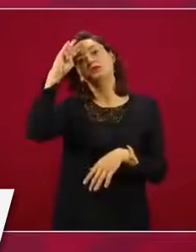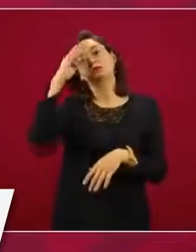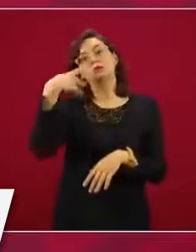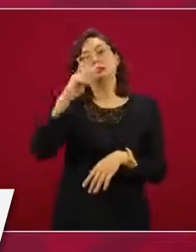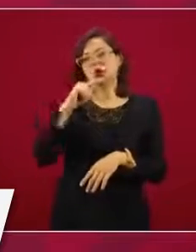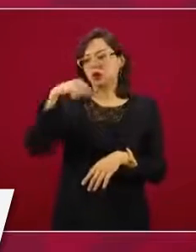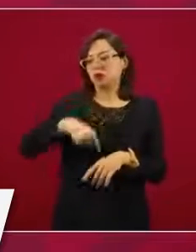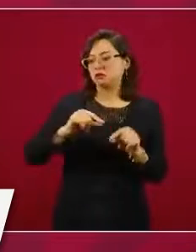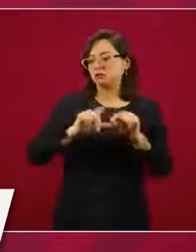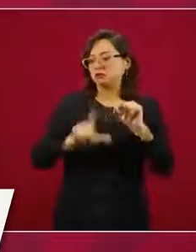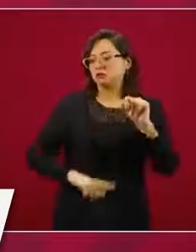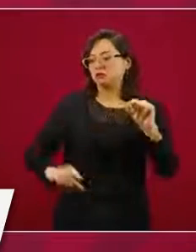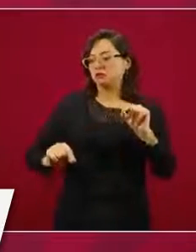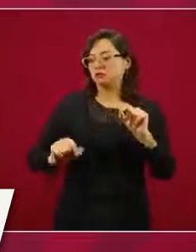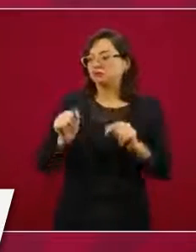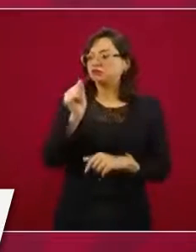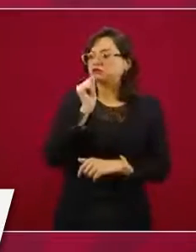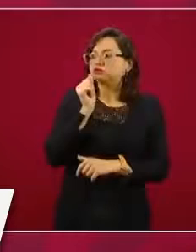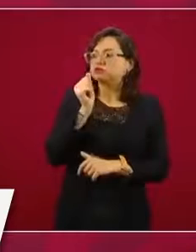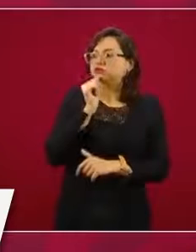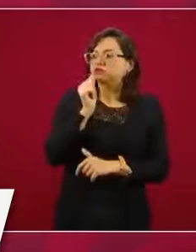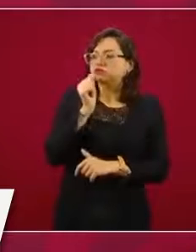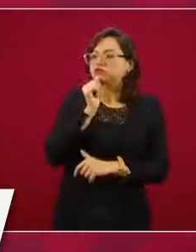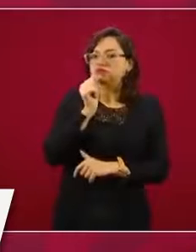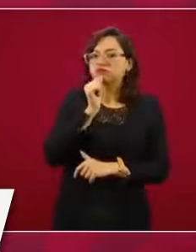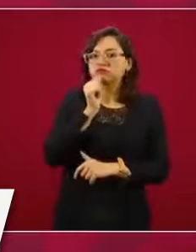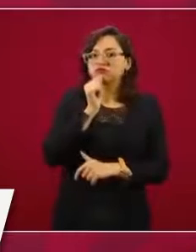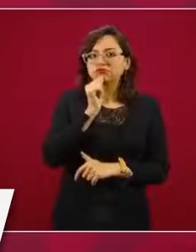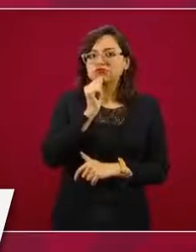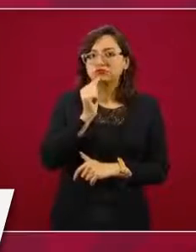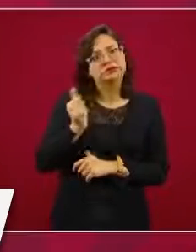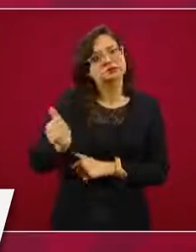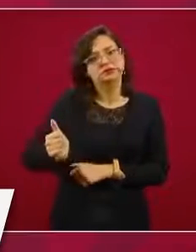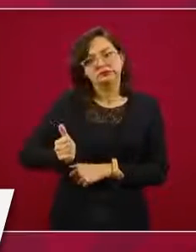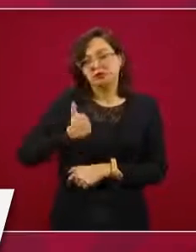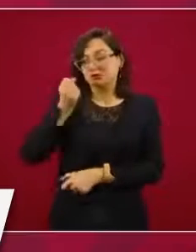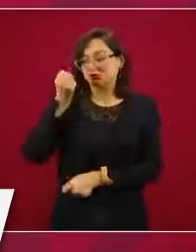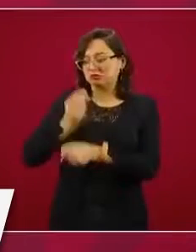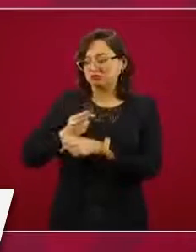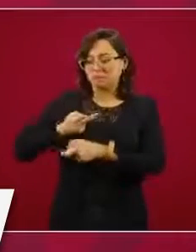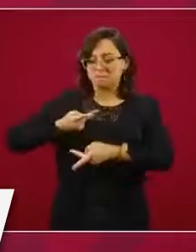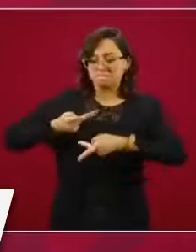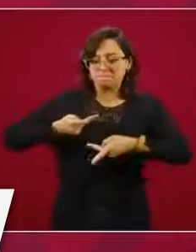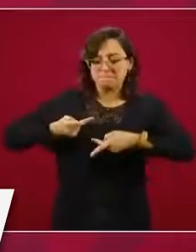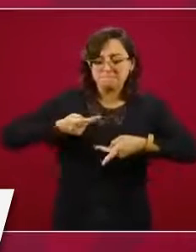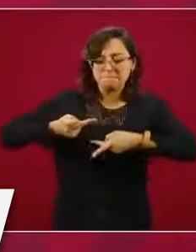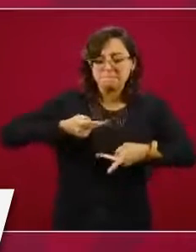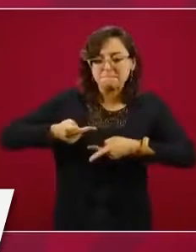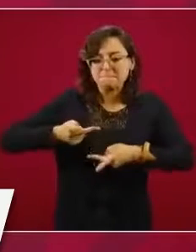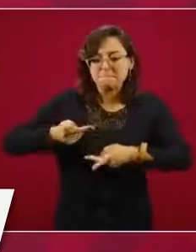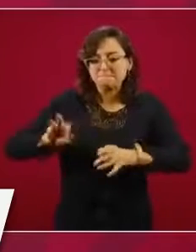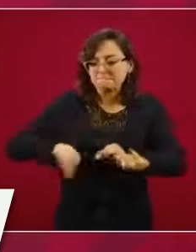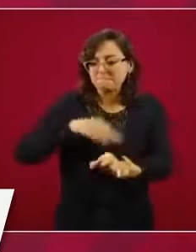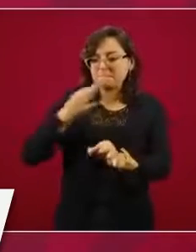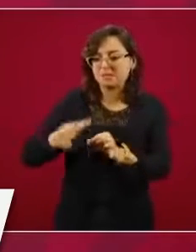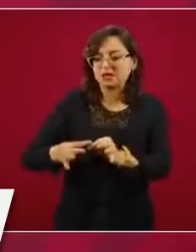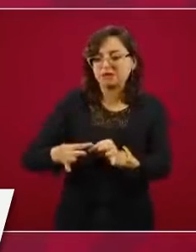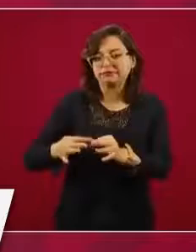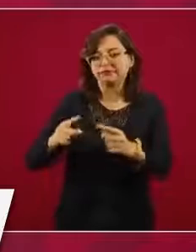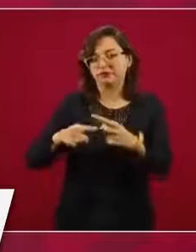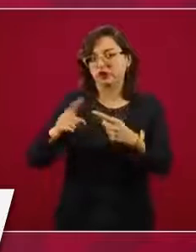prepararnos, pero otro elemento bueno es de que